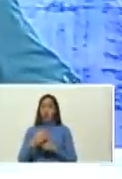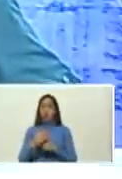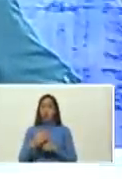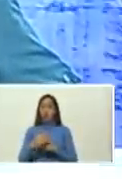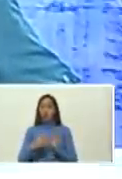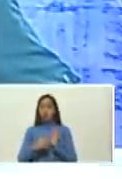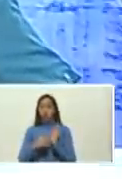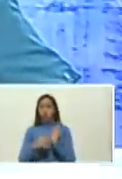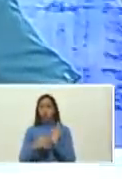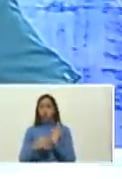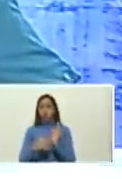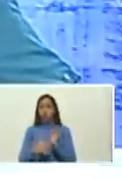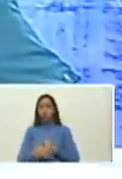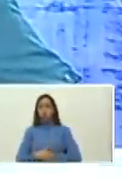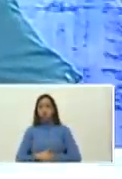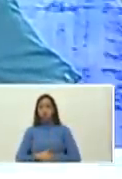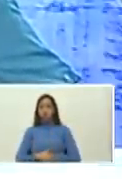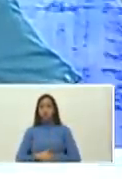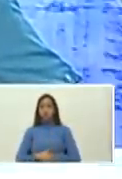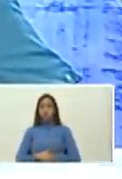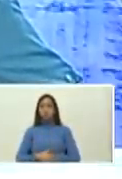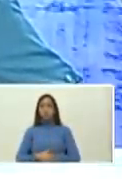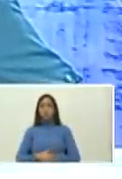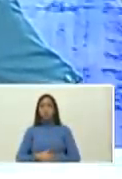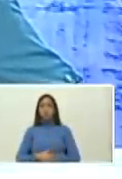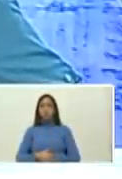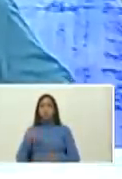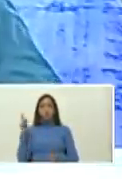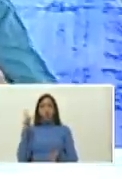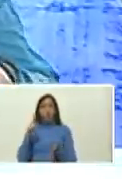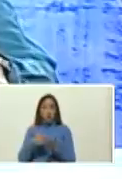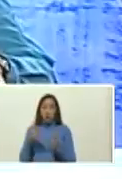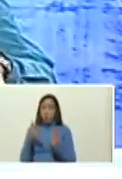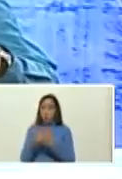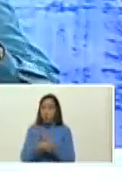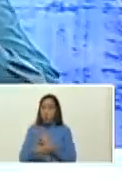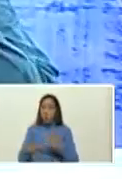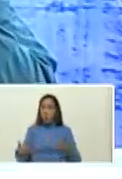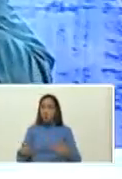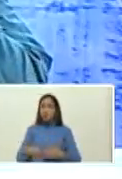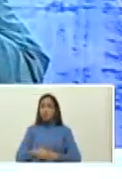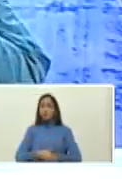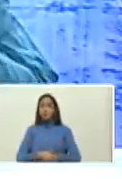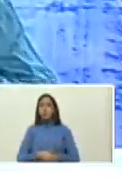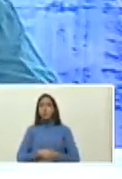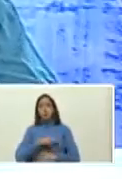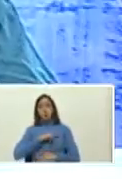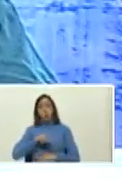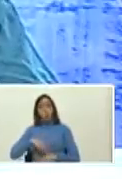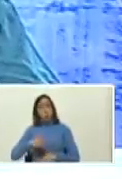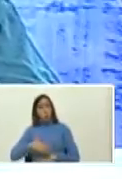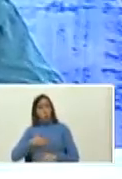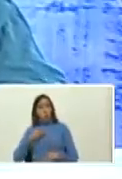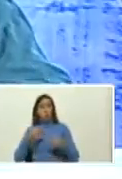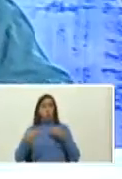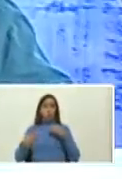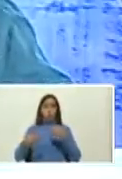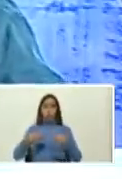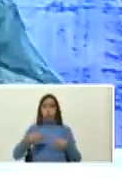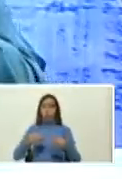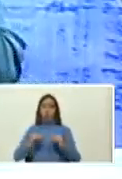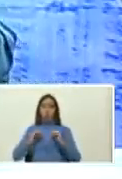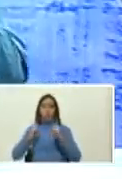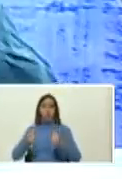se está dando el caso que llegamos al punto en que hemos podido hacer una flexibilización